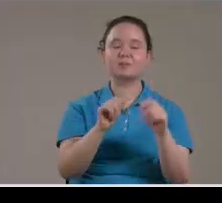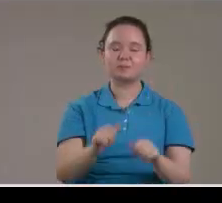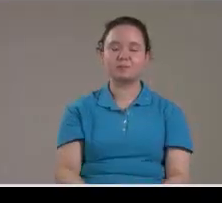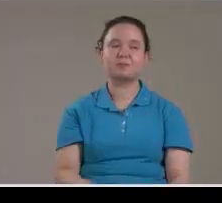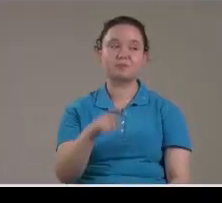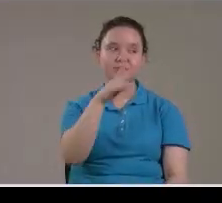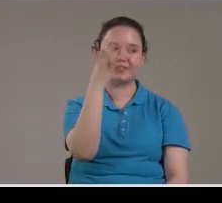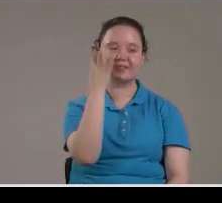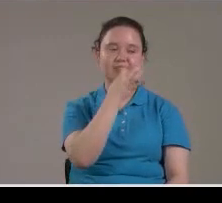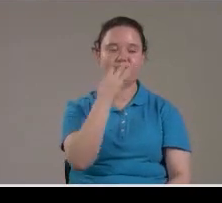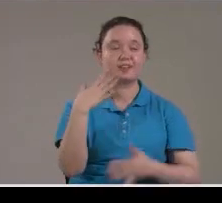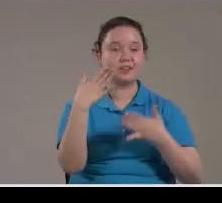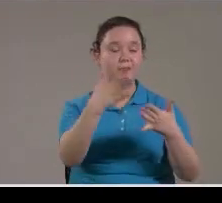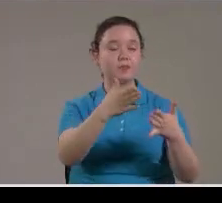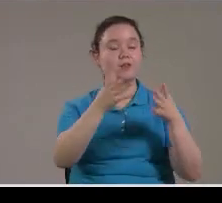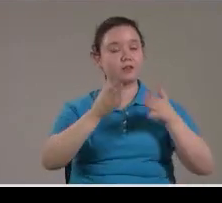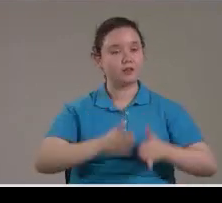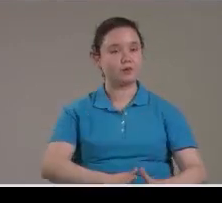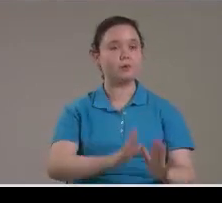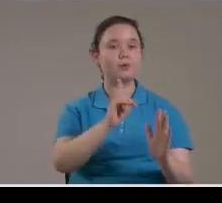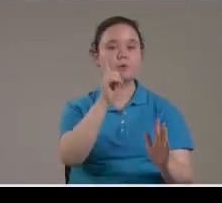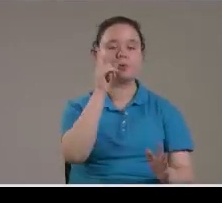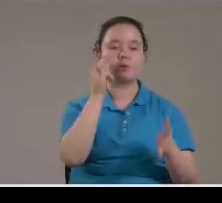a luz Un hijo varón